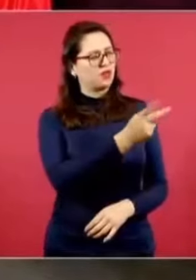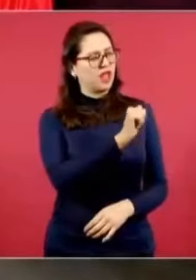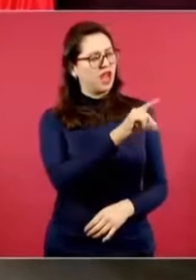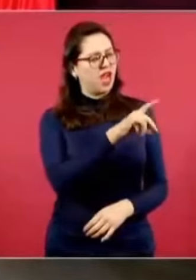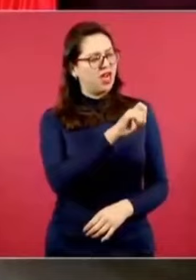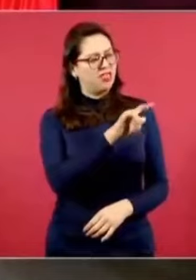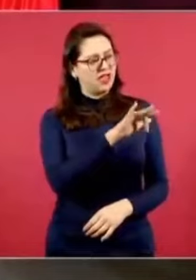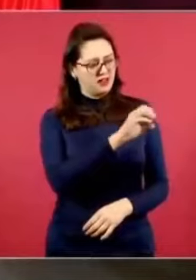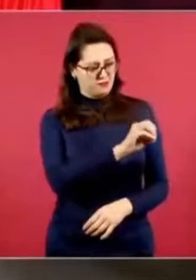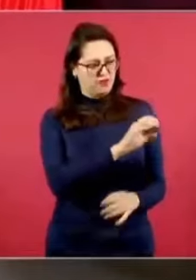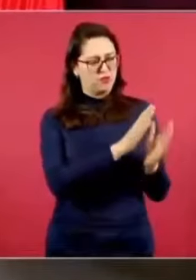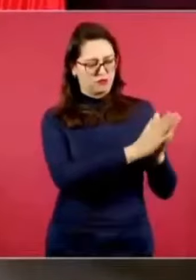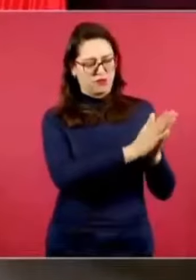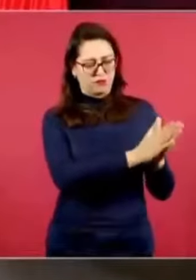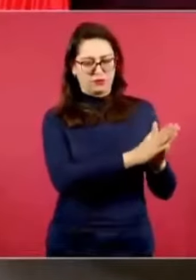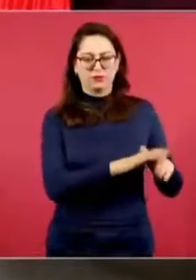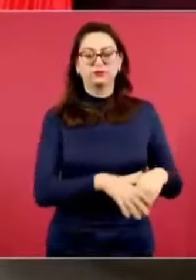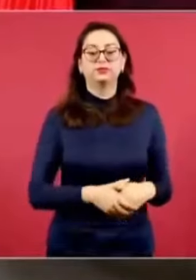información.